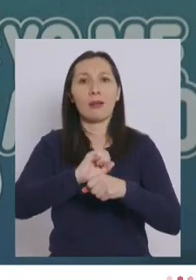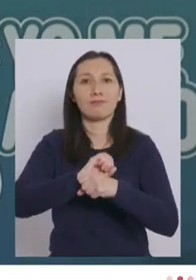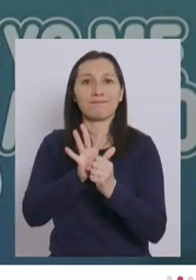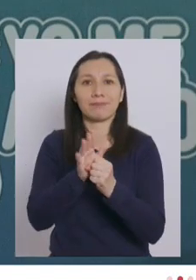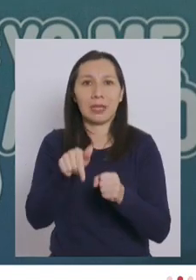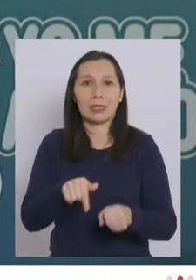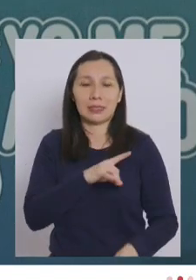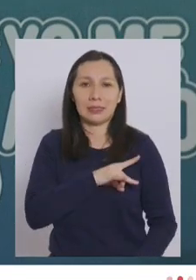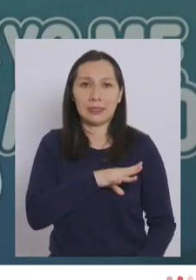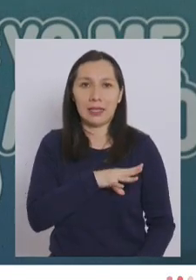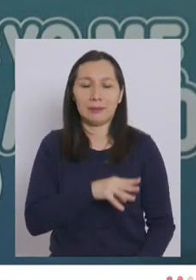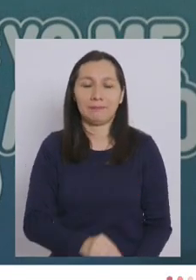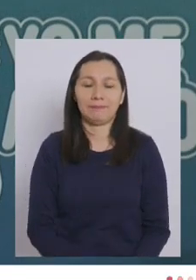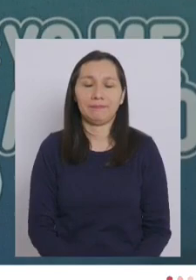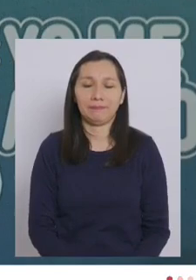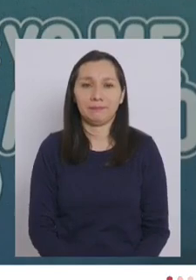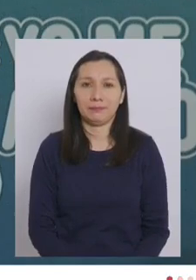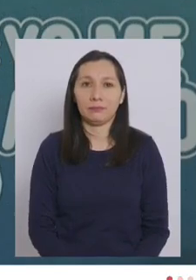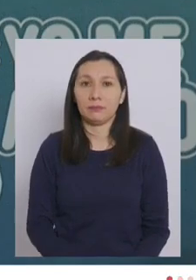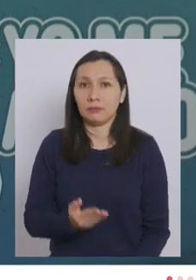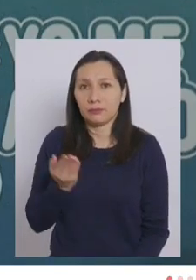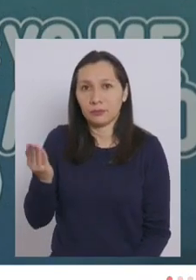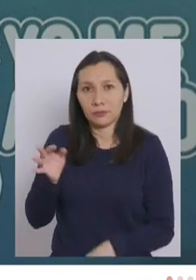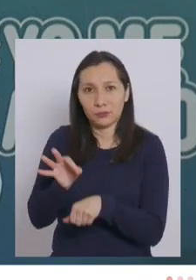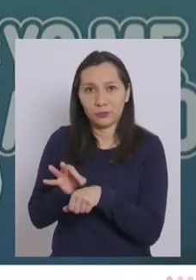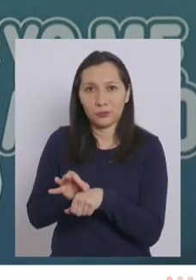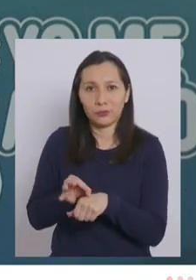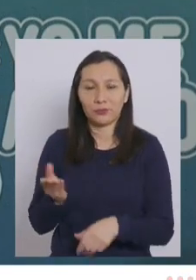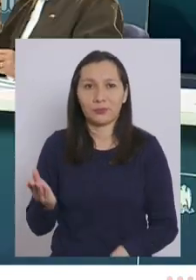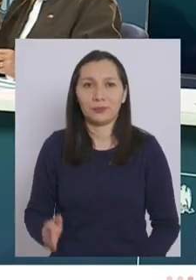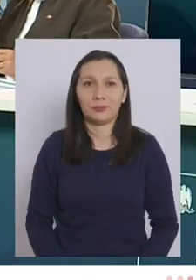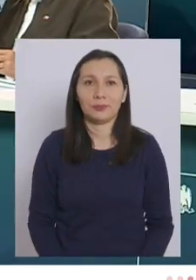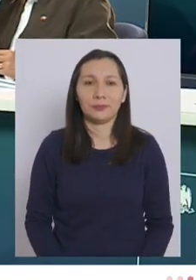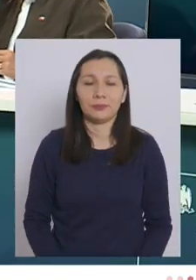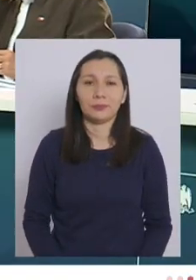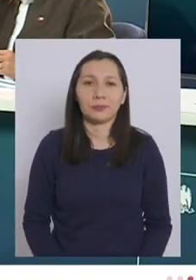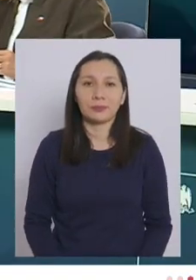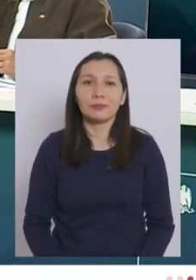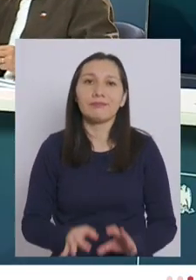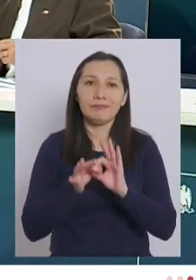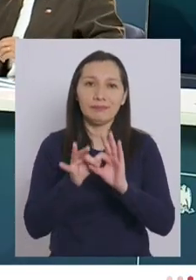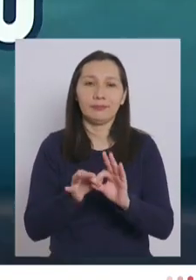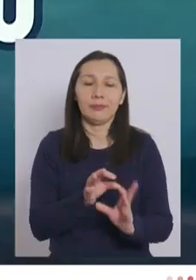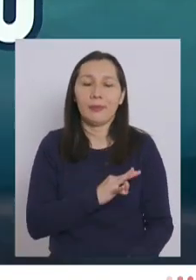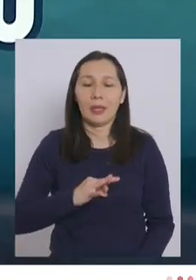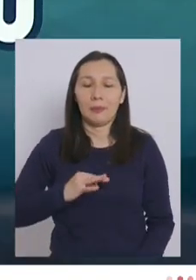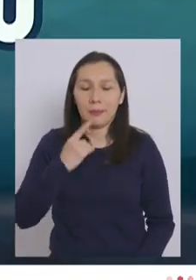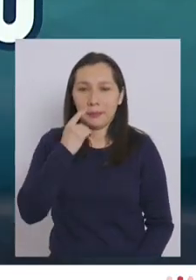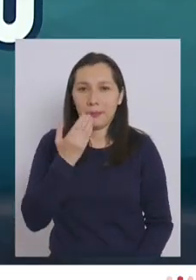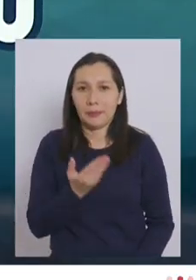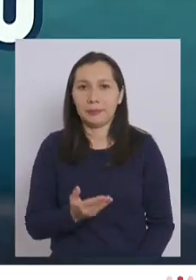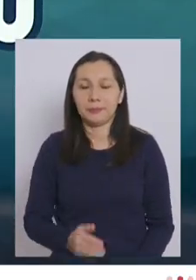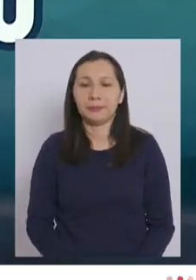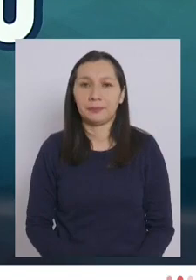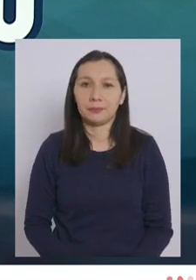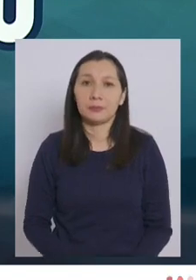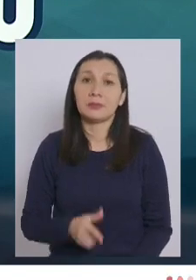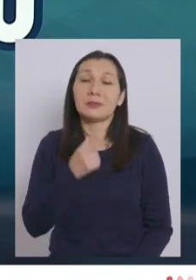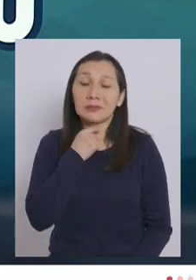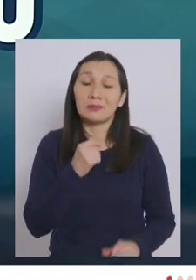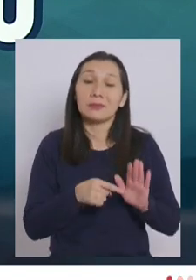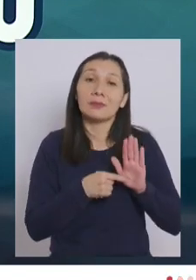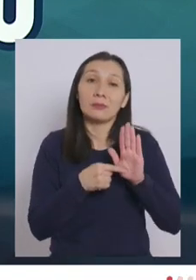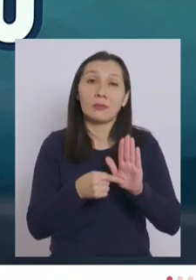en Chile. Duñac, tiene la palabra. Gracias, Ministro. Quiero